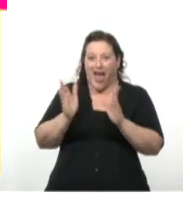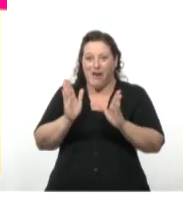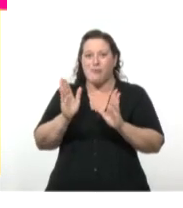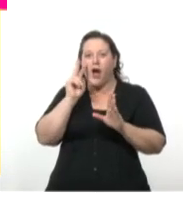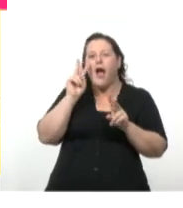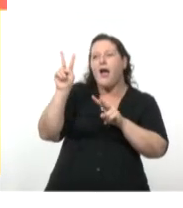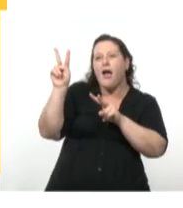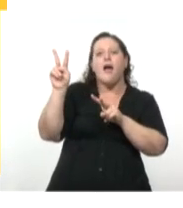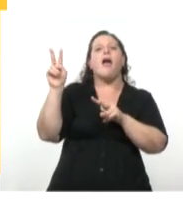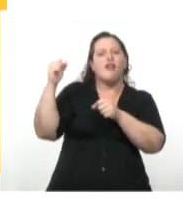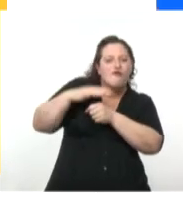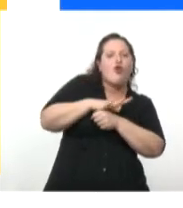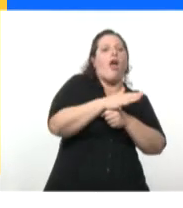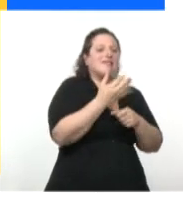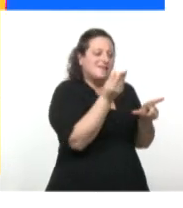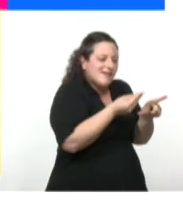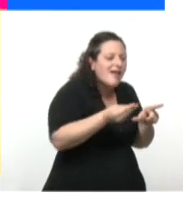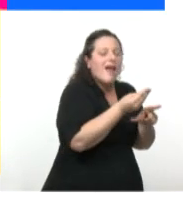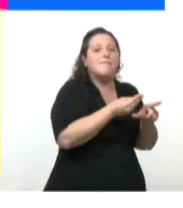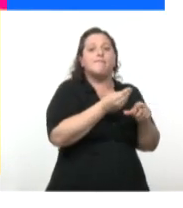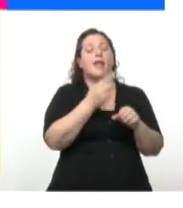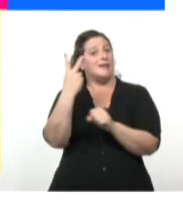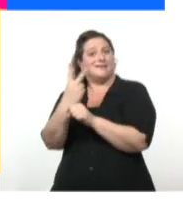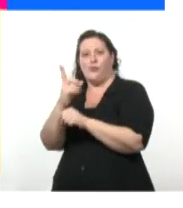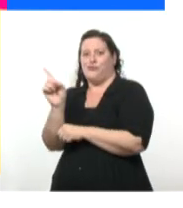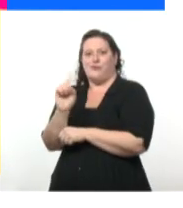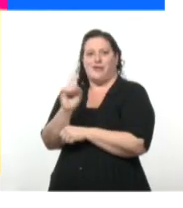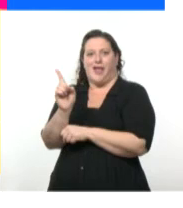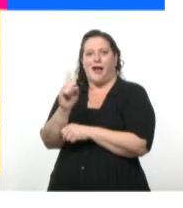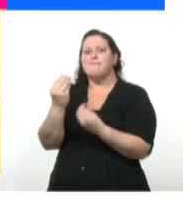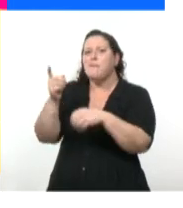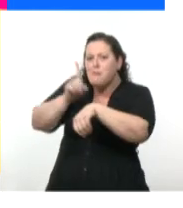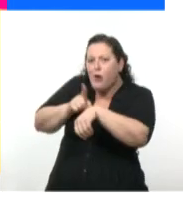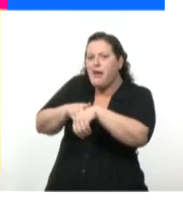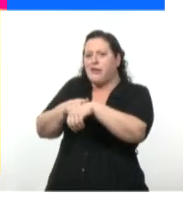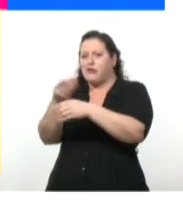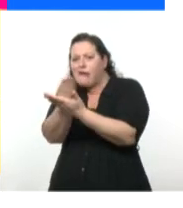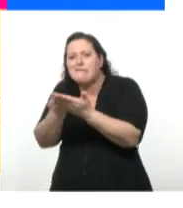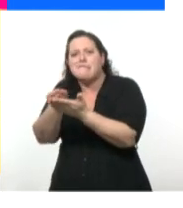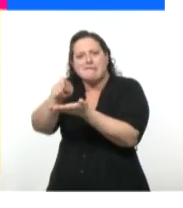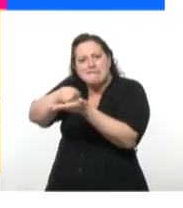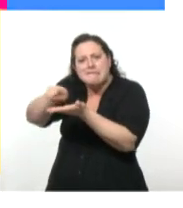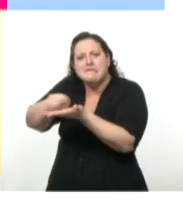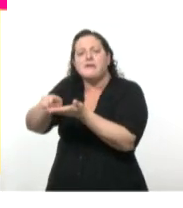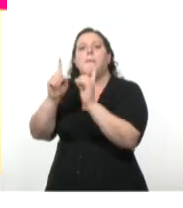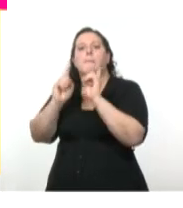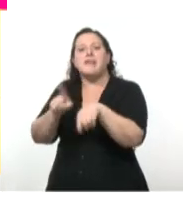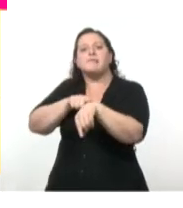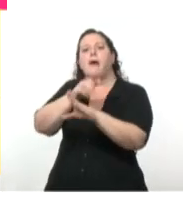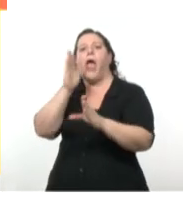2 no. Transcurre, se escribe, se produce y se publica durante la dictadura.